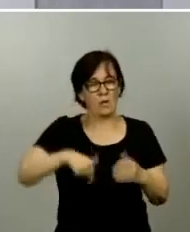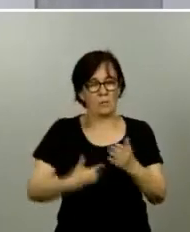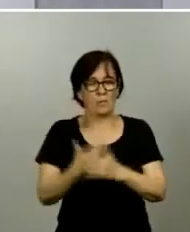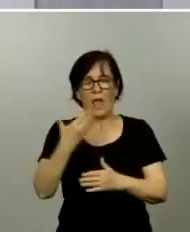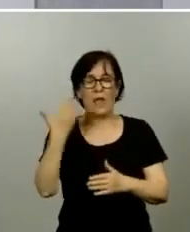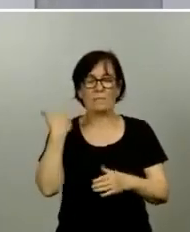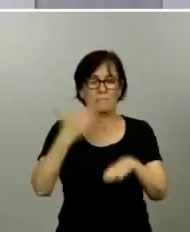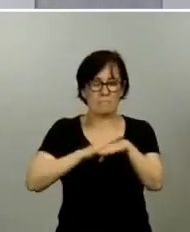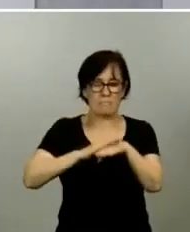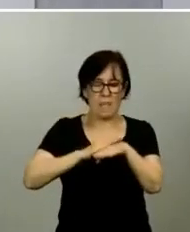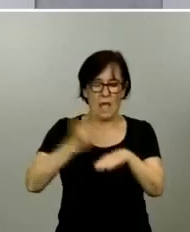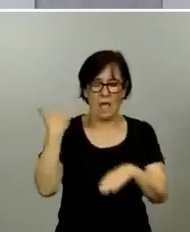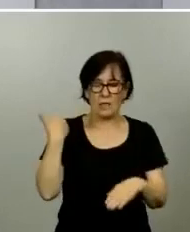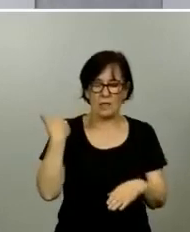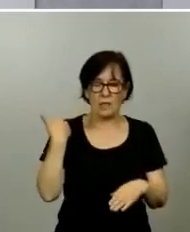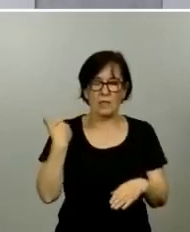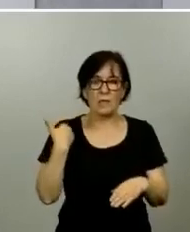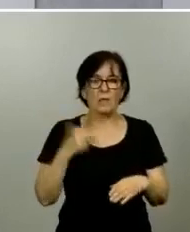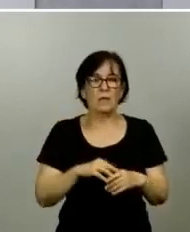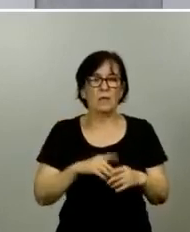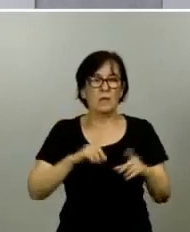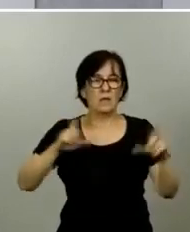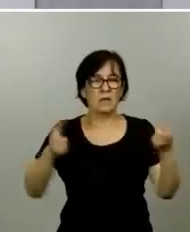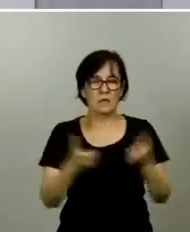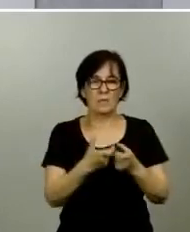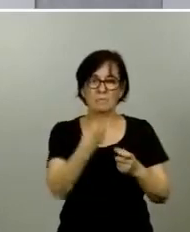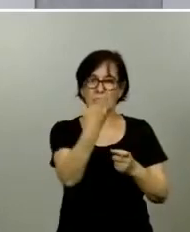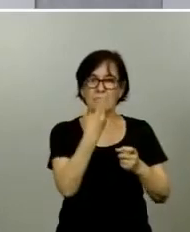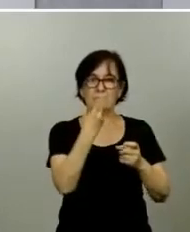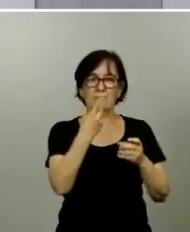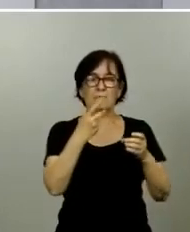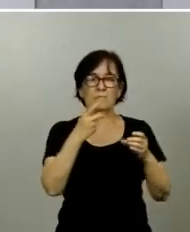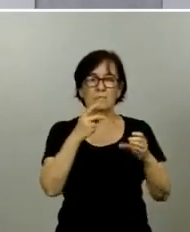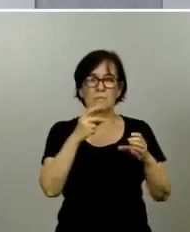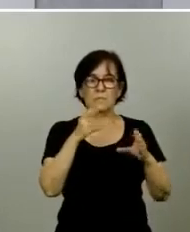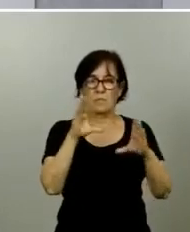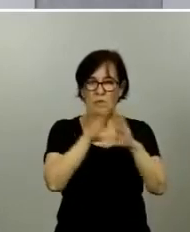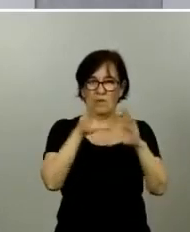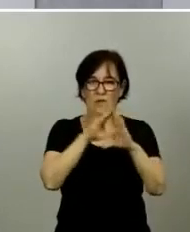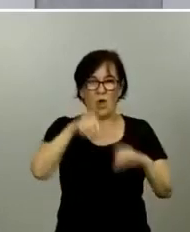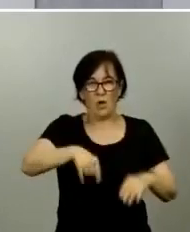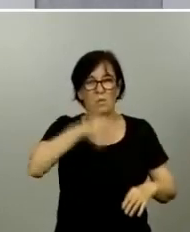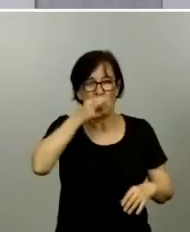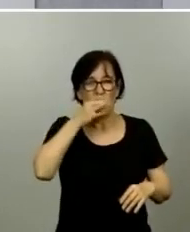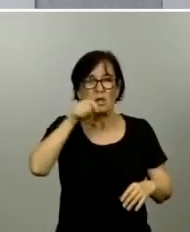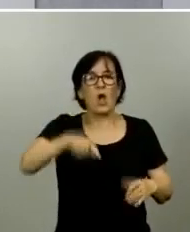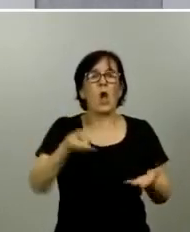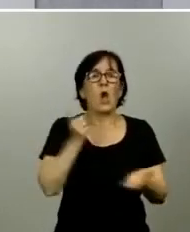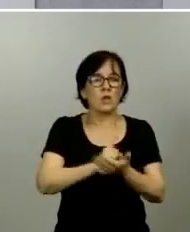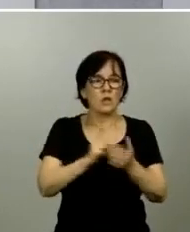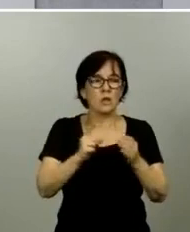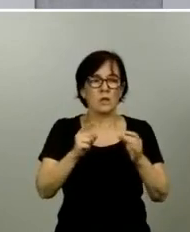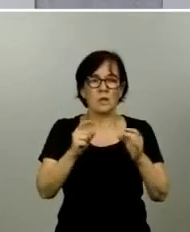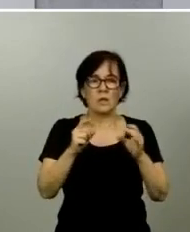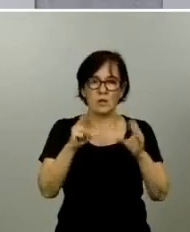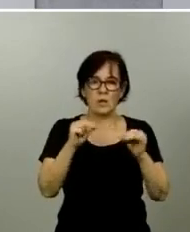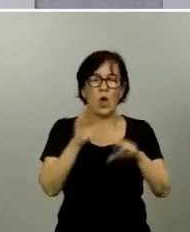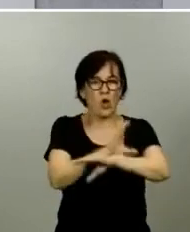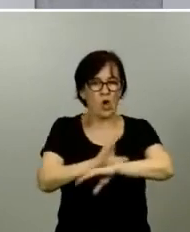disculpe tuvimos una reunión bilateral con la comunidad autónoma de esta misma tarde he tenido ocasión de conversar con el consejero